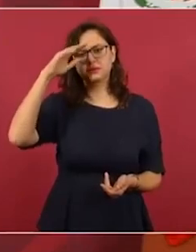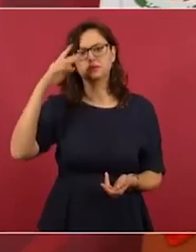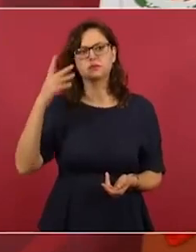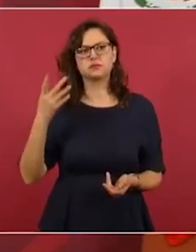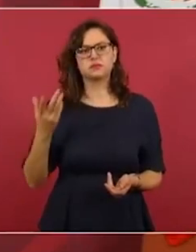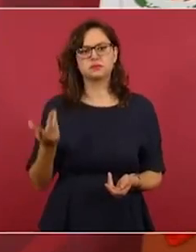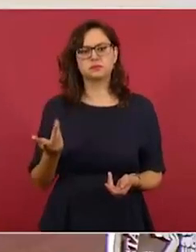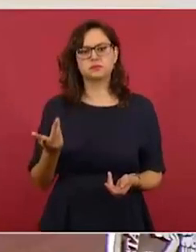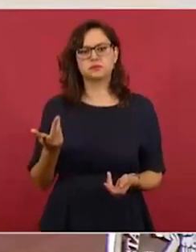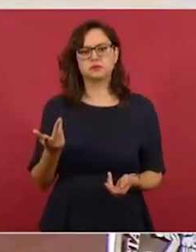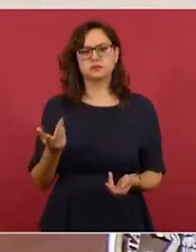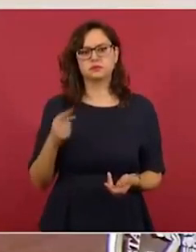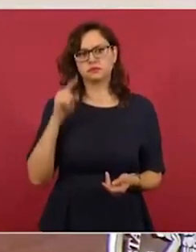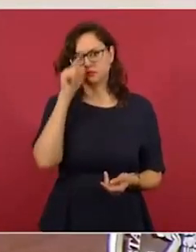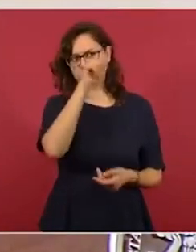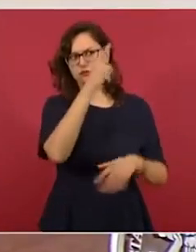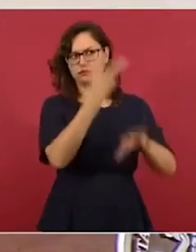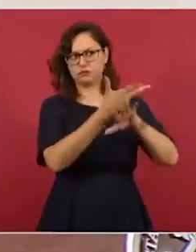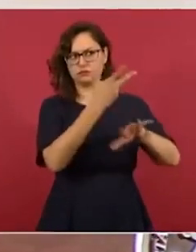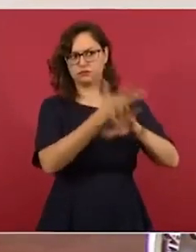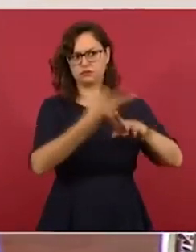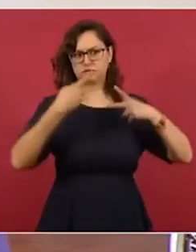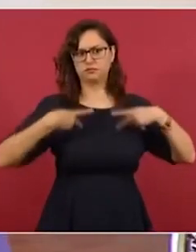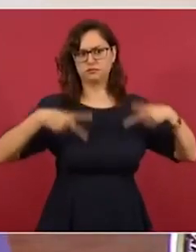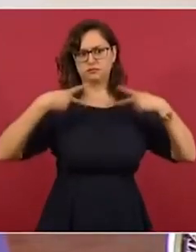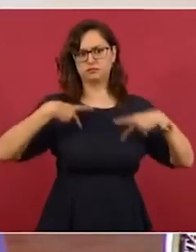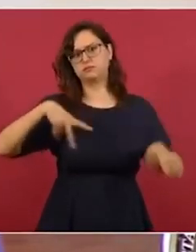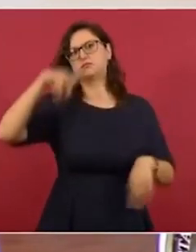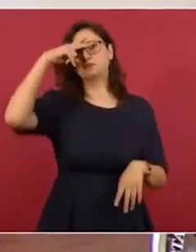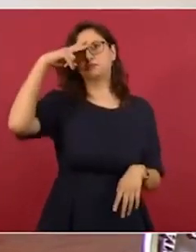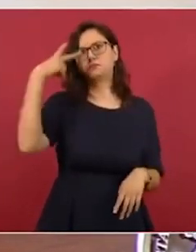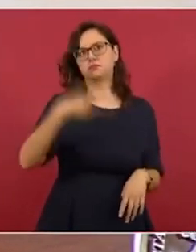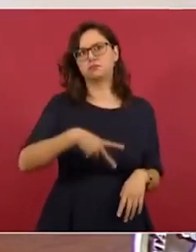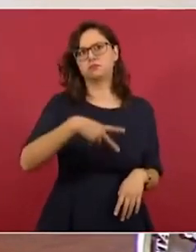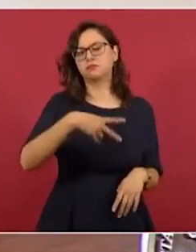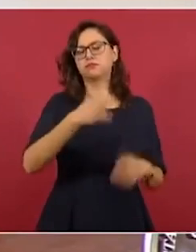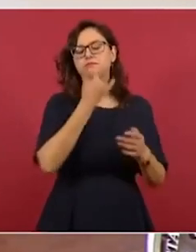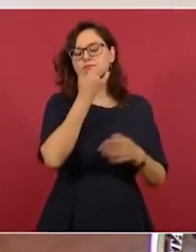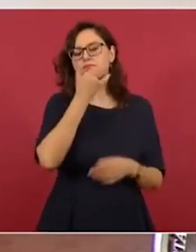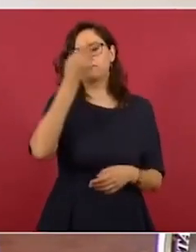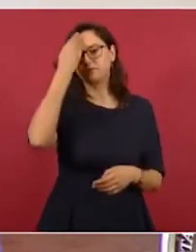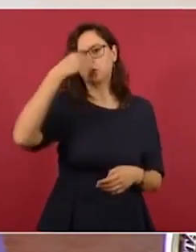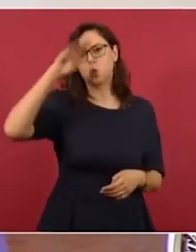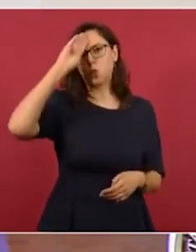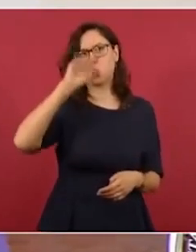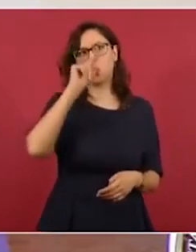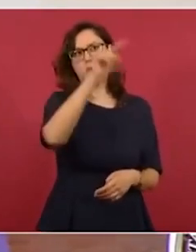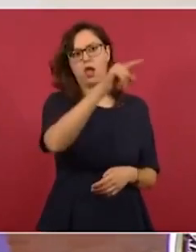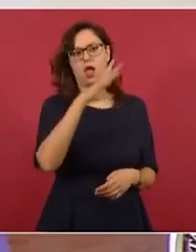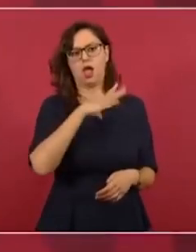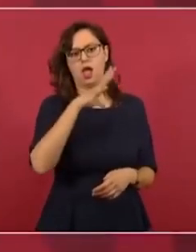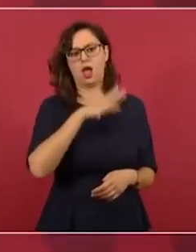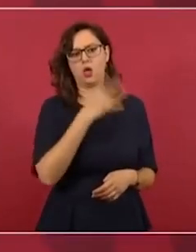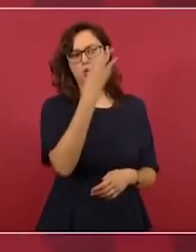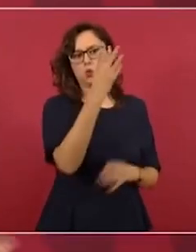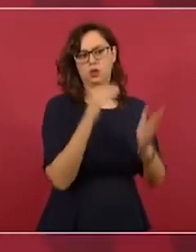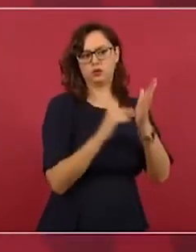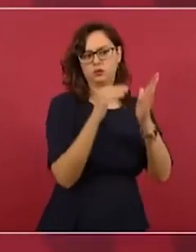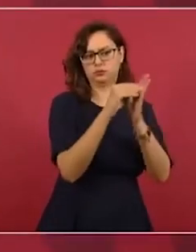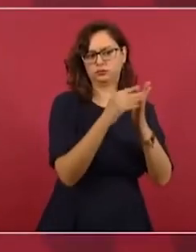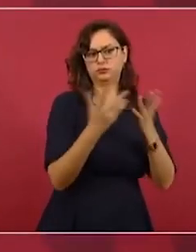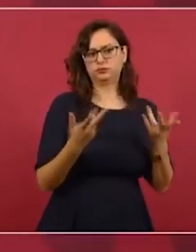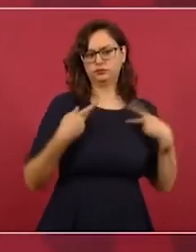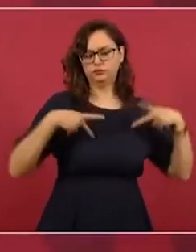de la Florida y Estados Unidos alrededor de cuatro millones están de acuerdo con esas políticas